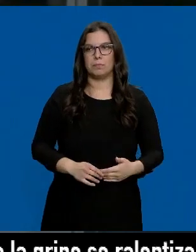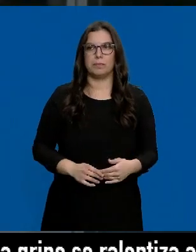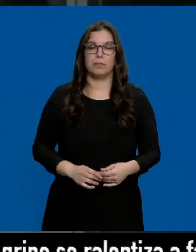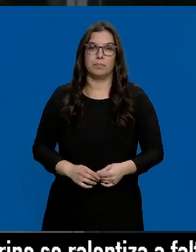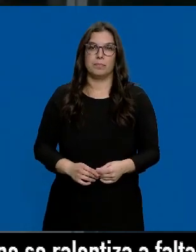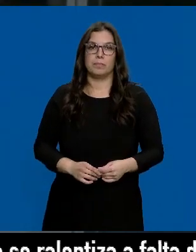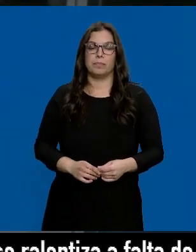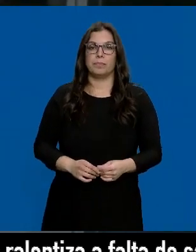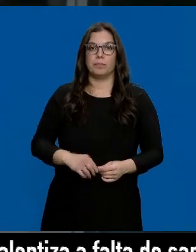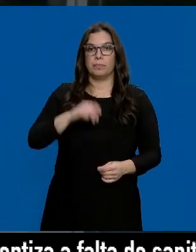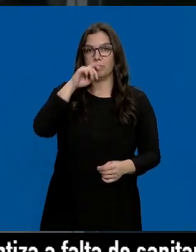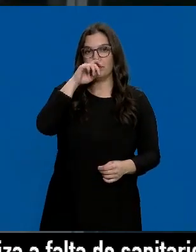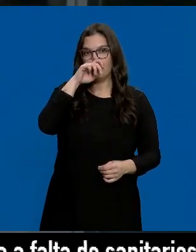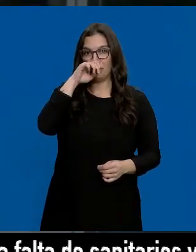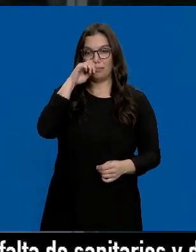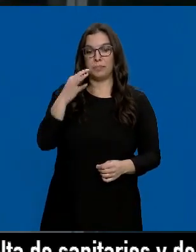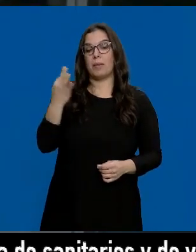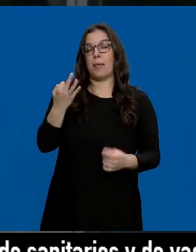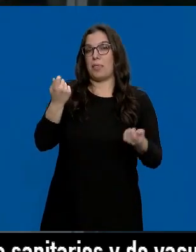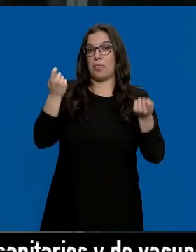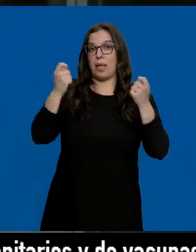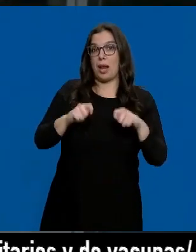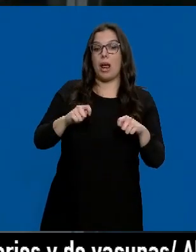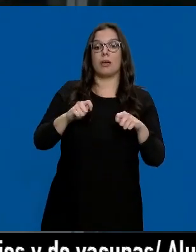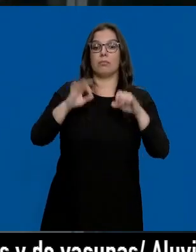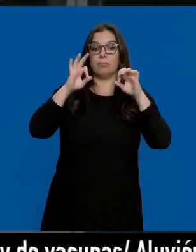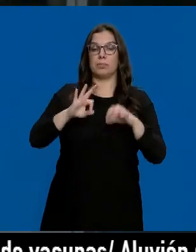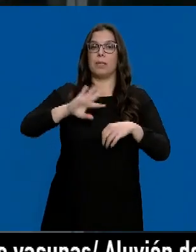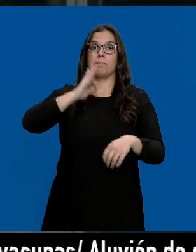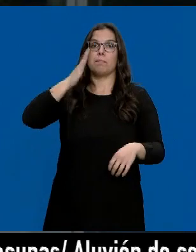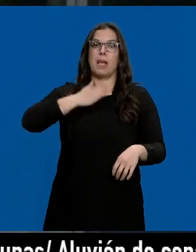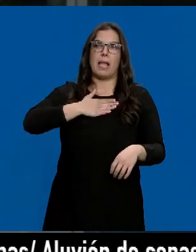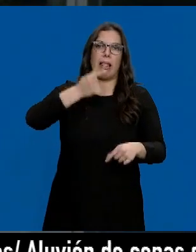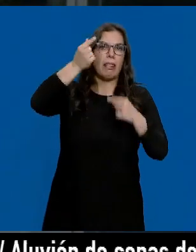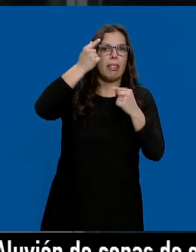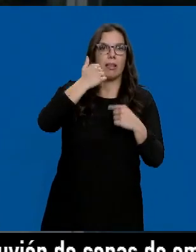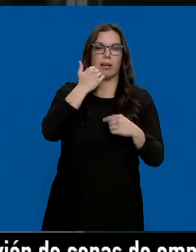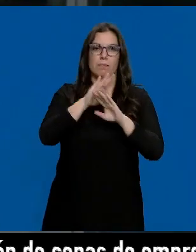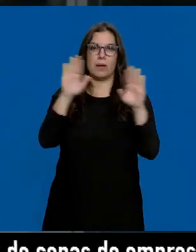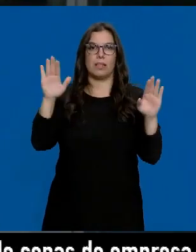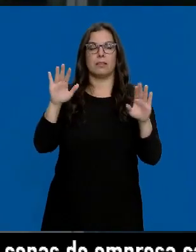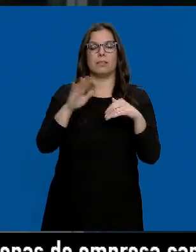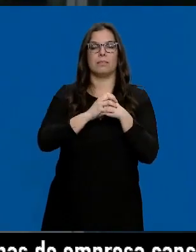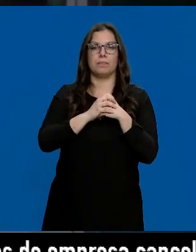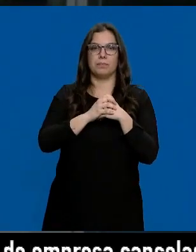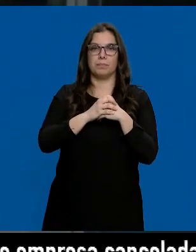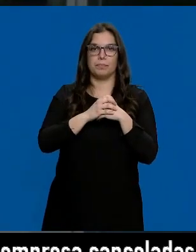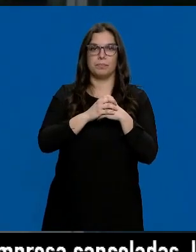Habría de estar cerrado y como mucho al día siguiente, pero vamos, algún fleco que pueda quedar. No es un planteamiento